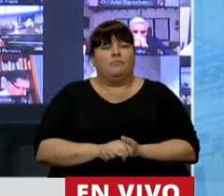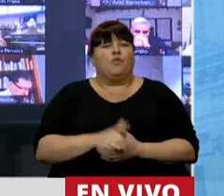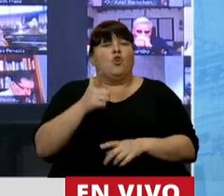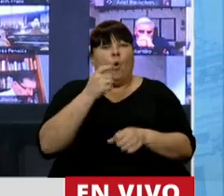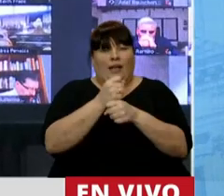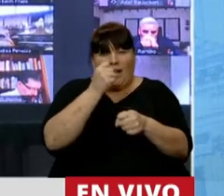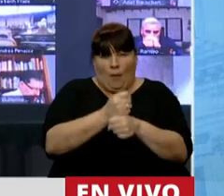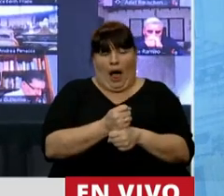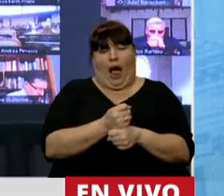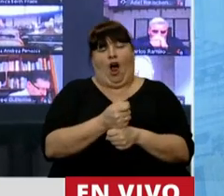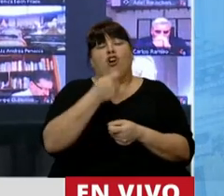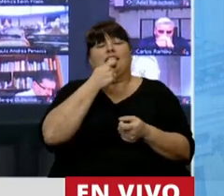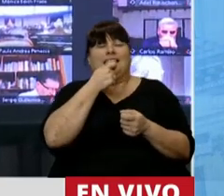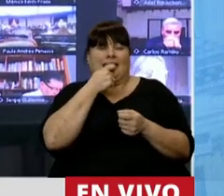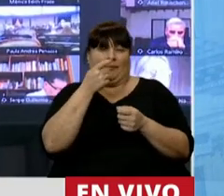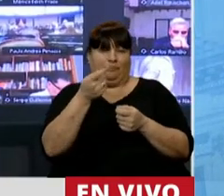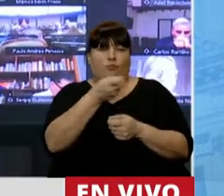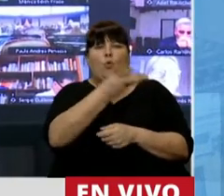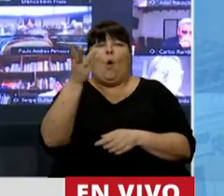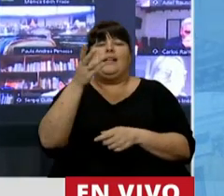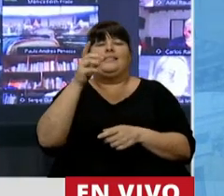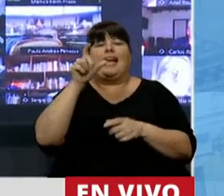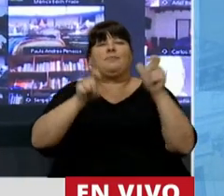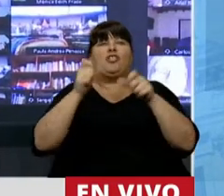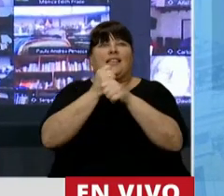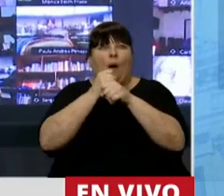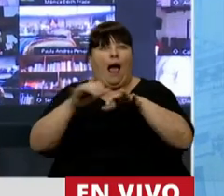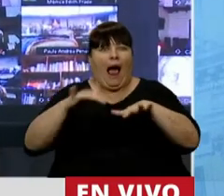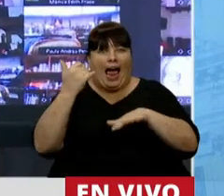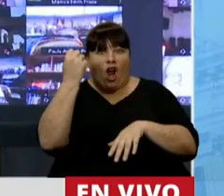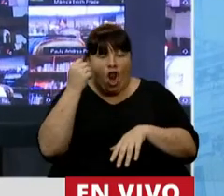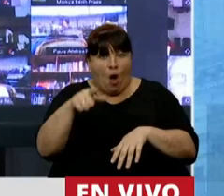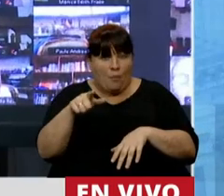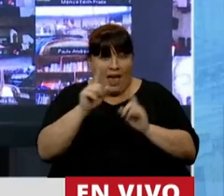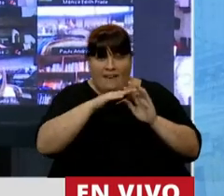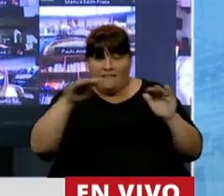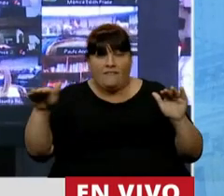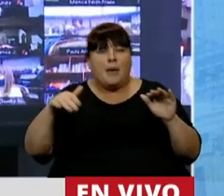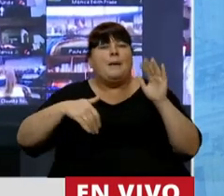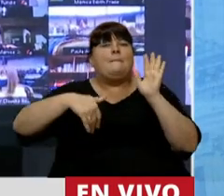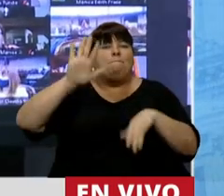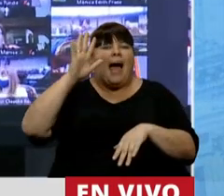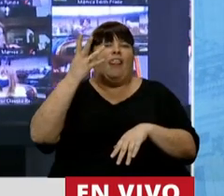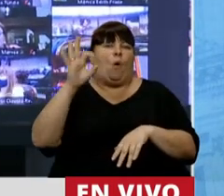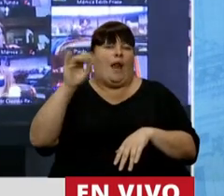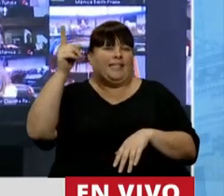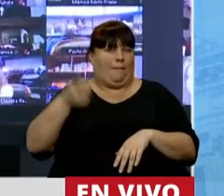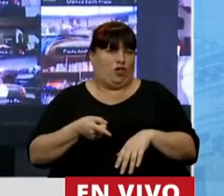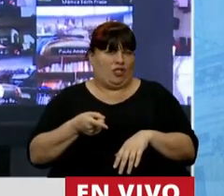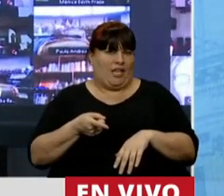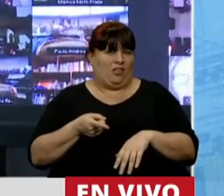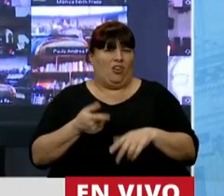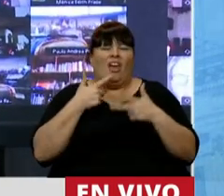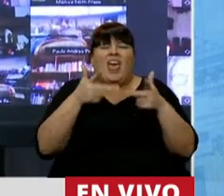desocupación, si se toma la población económicamente activa estable, es de más del 40%.